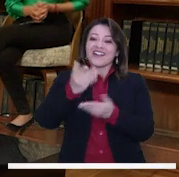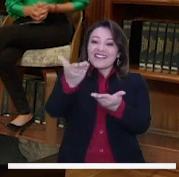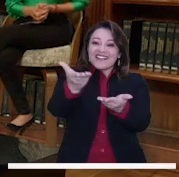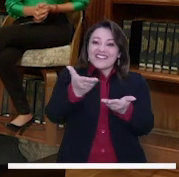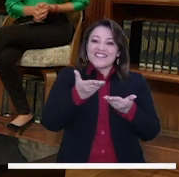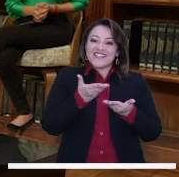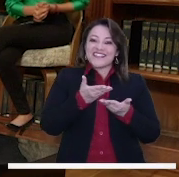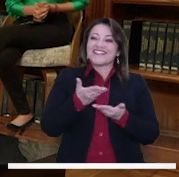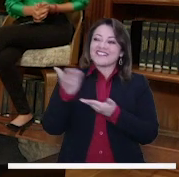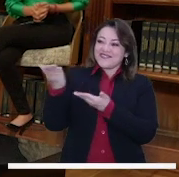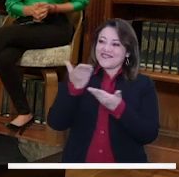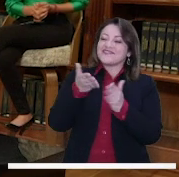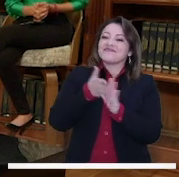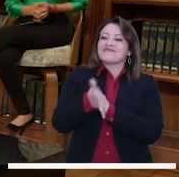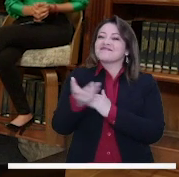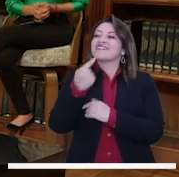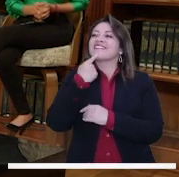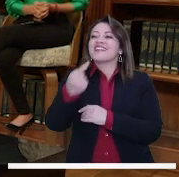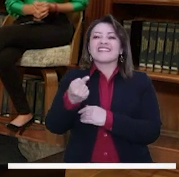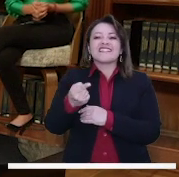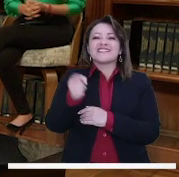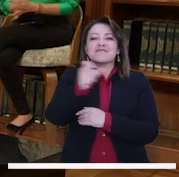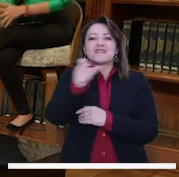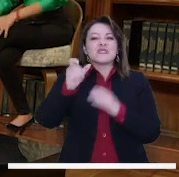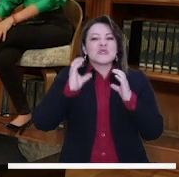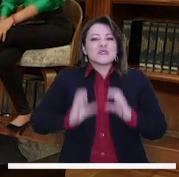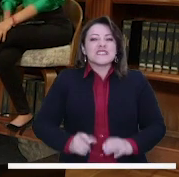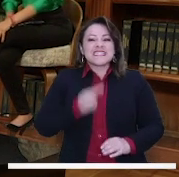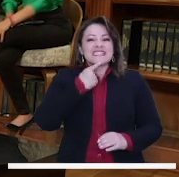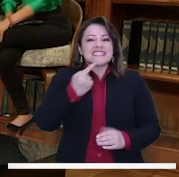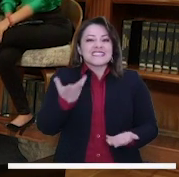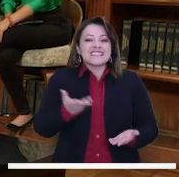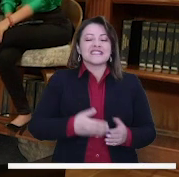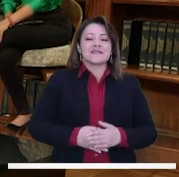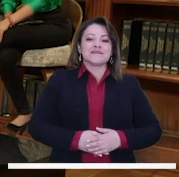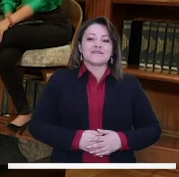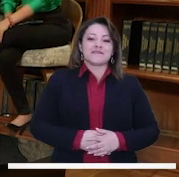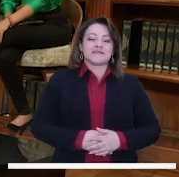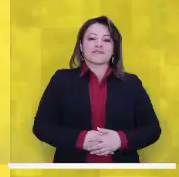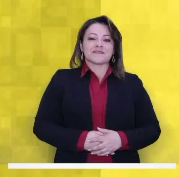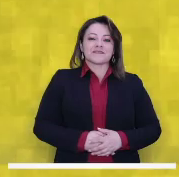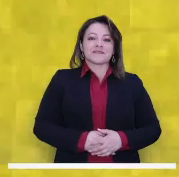Fernanda González, y ella también tiene las dudas de todos ustedes. Adelante, Fernanda.